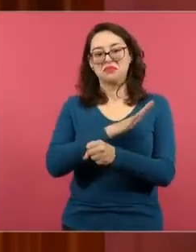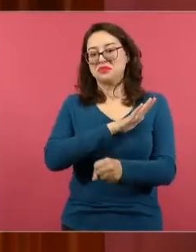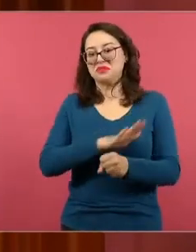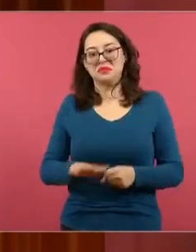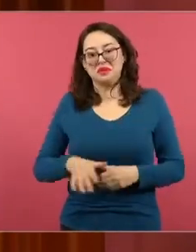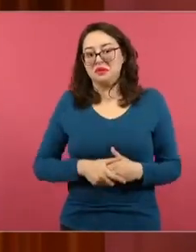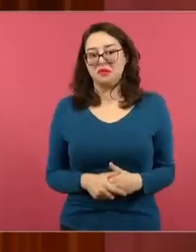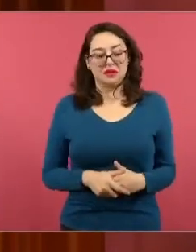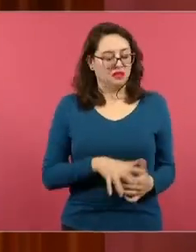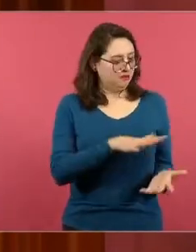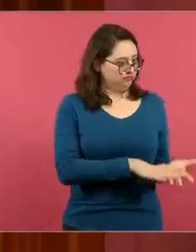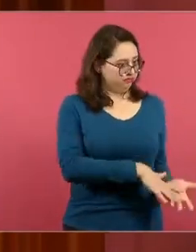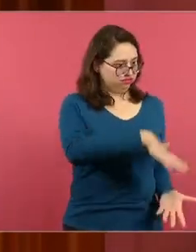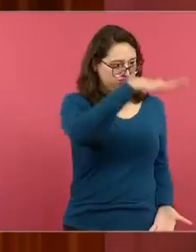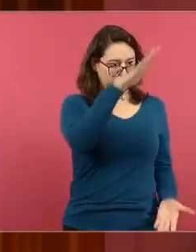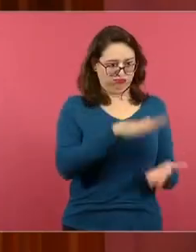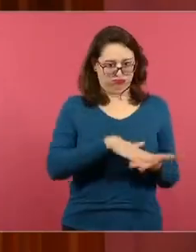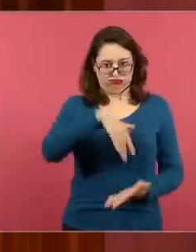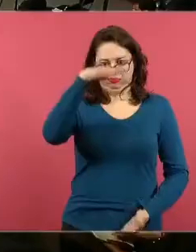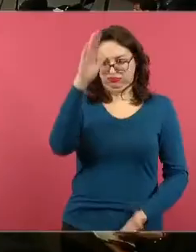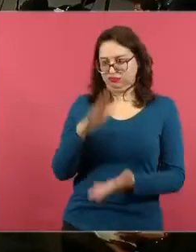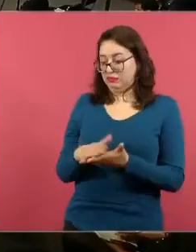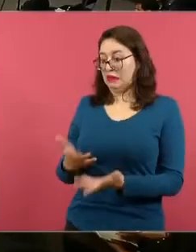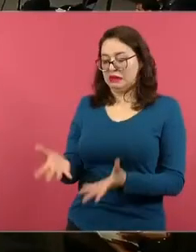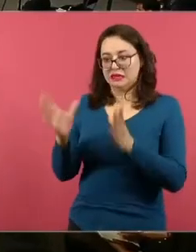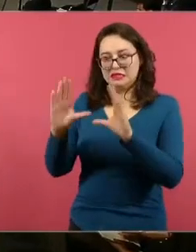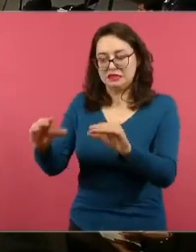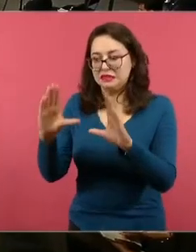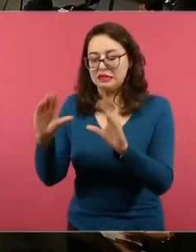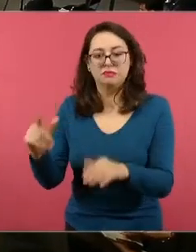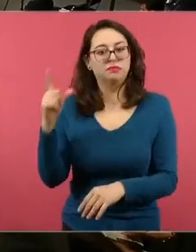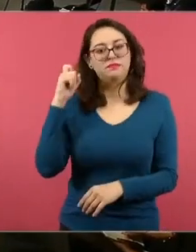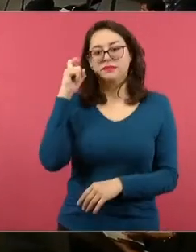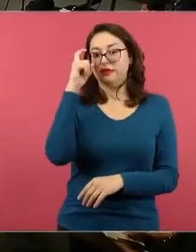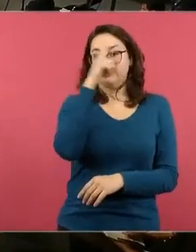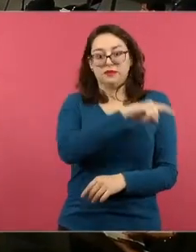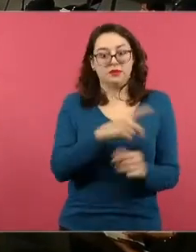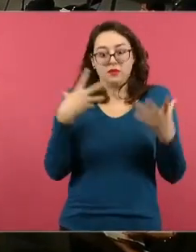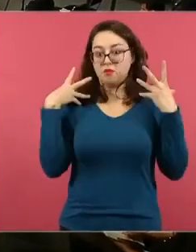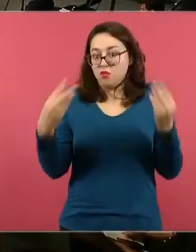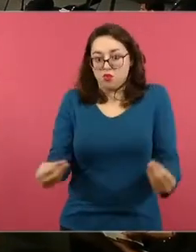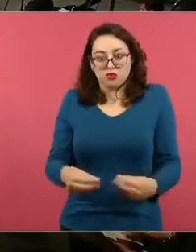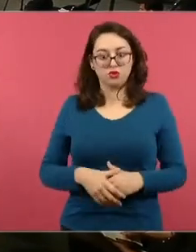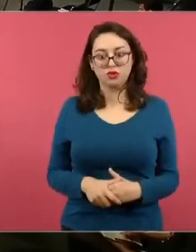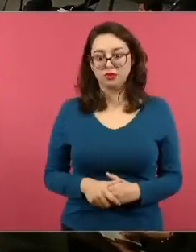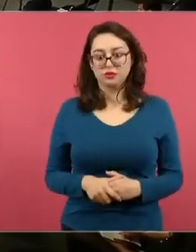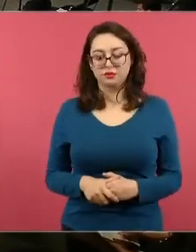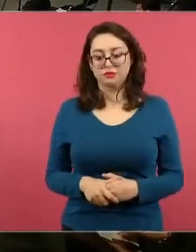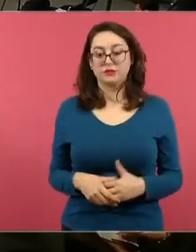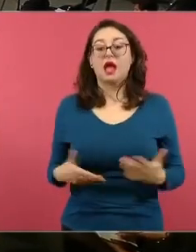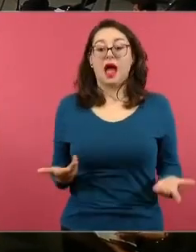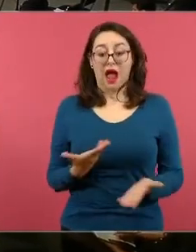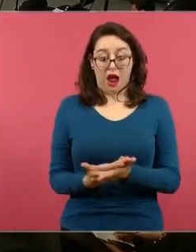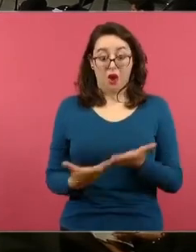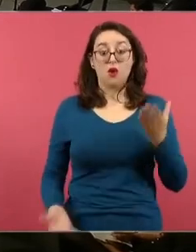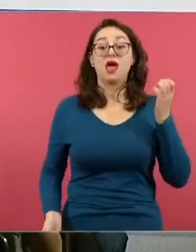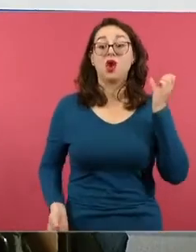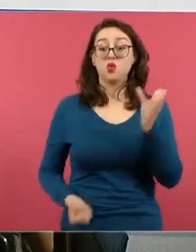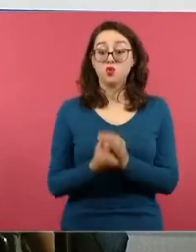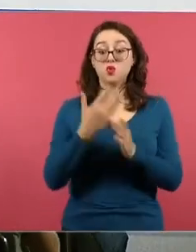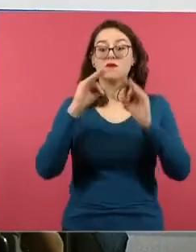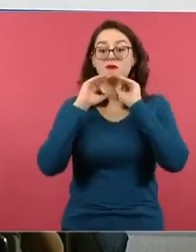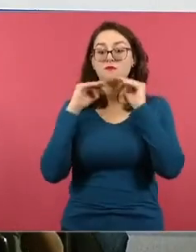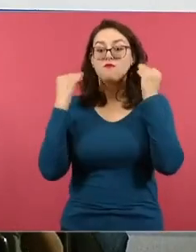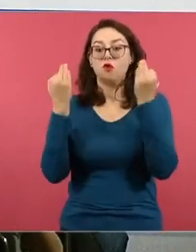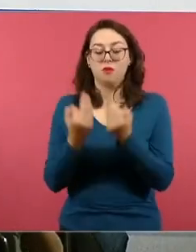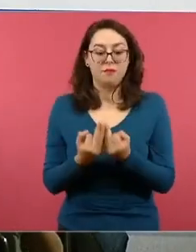pensar que eran muchas y que por supuesto que eran muchas. Una de las bondades de los proyectos escolares justo es esto, vincular